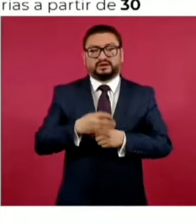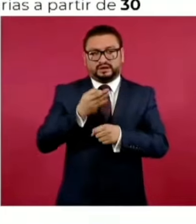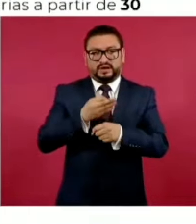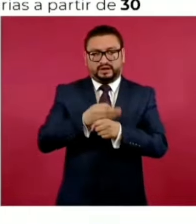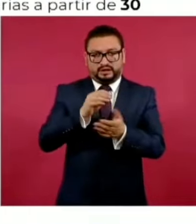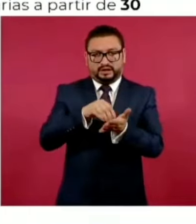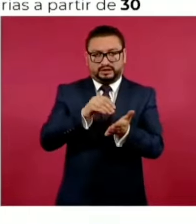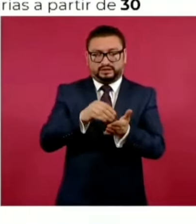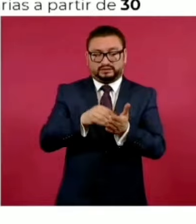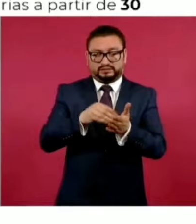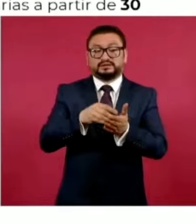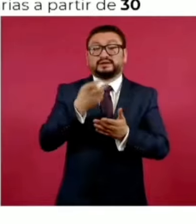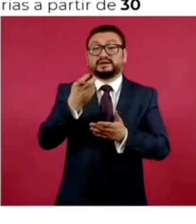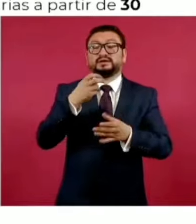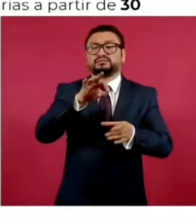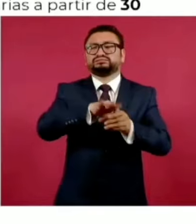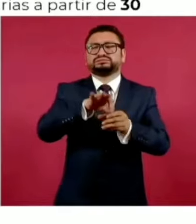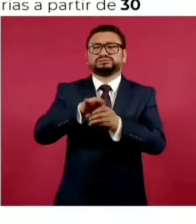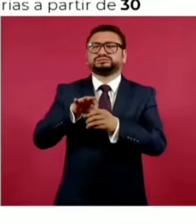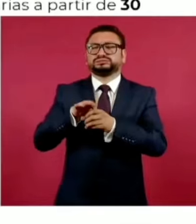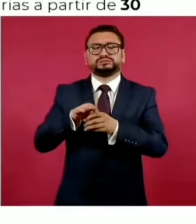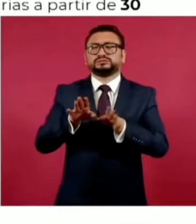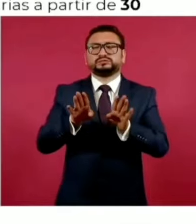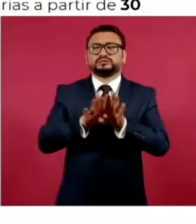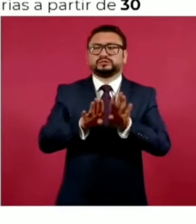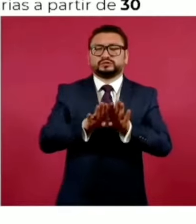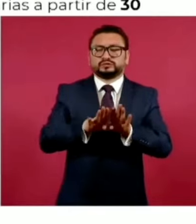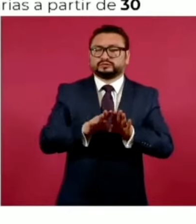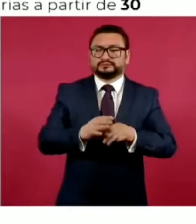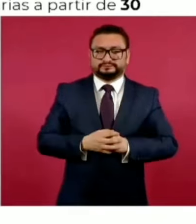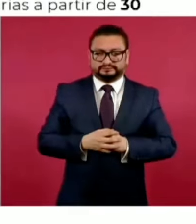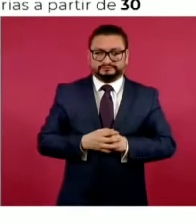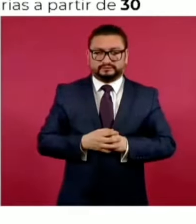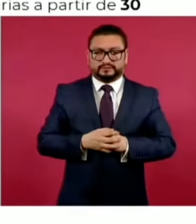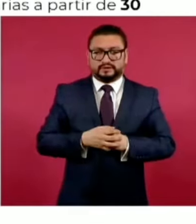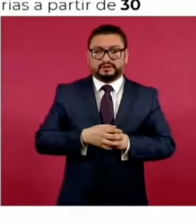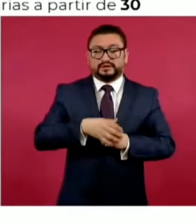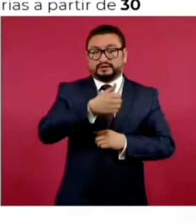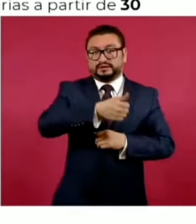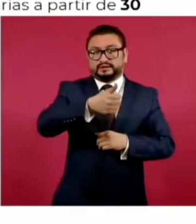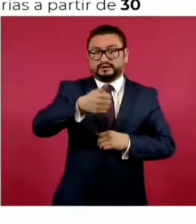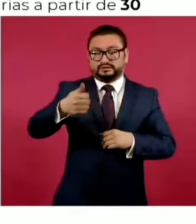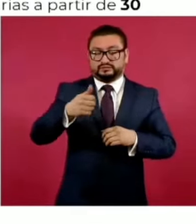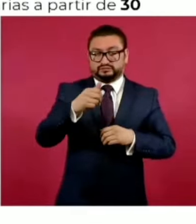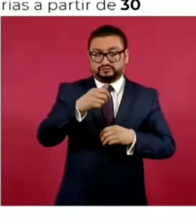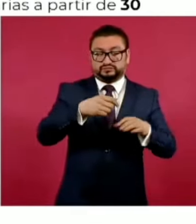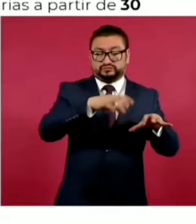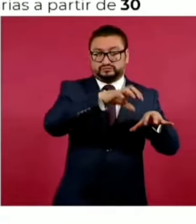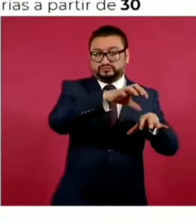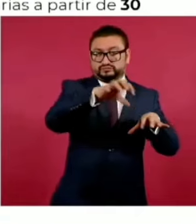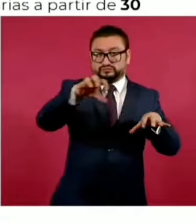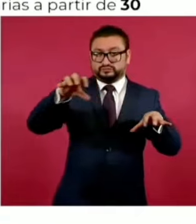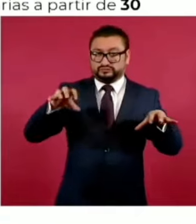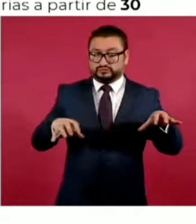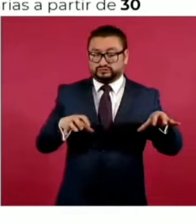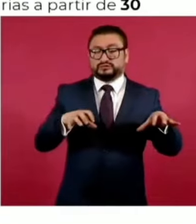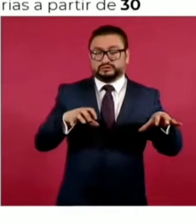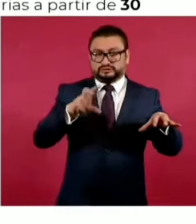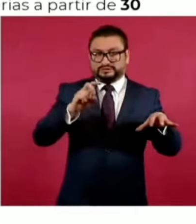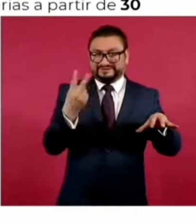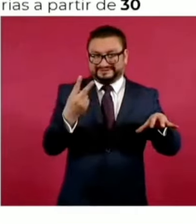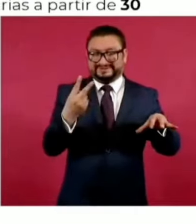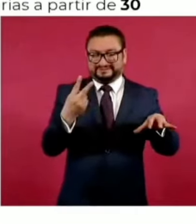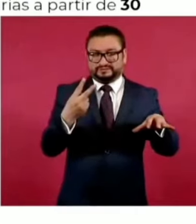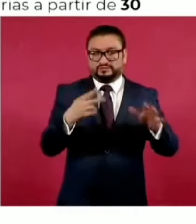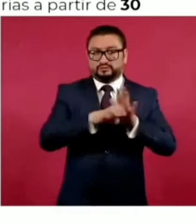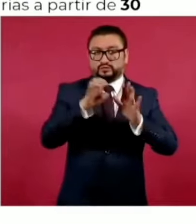actualmente, se va a elegir en cada uno de los 32 circuitos judiciales. Es decir, cuando